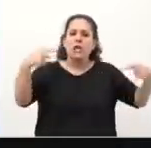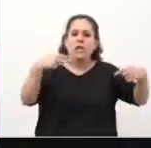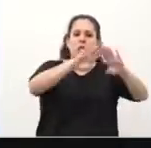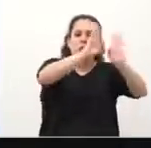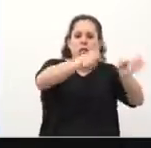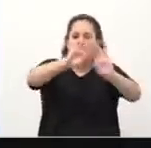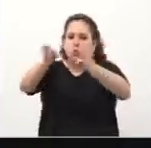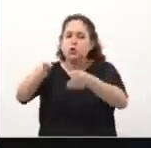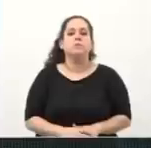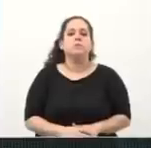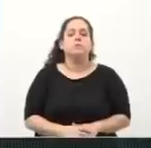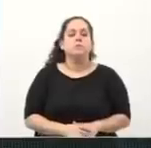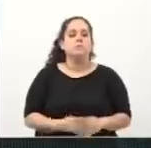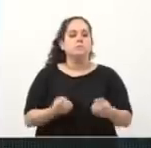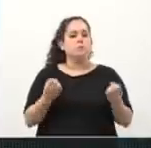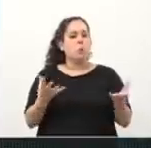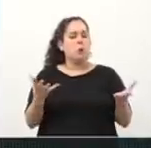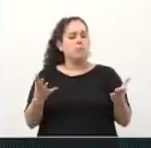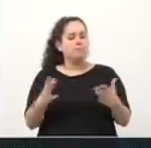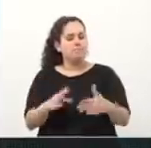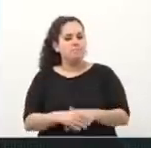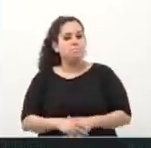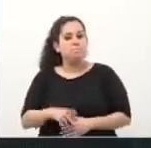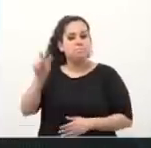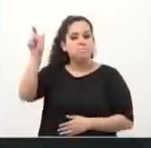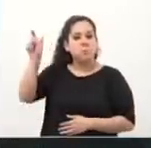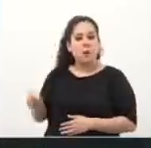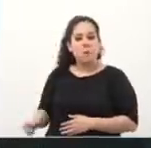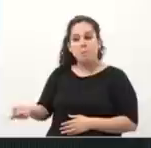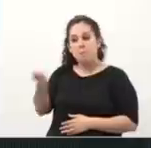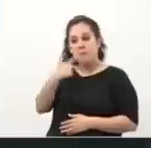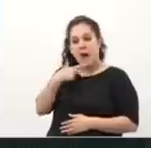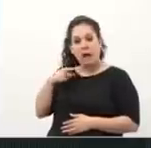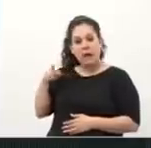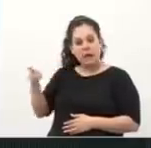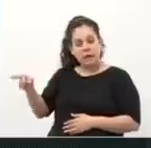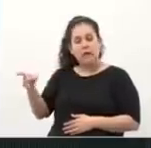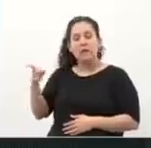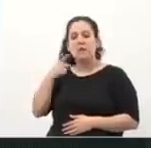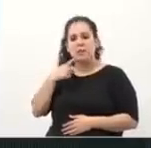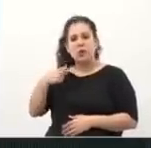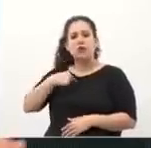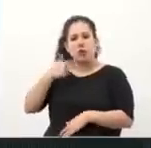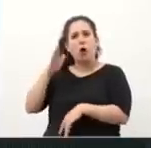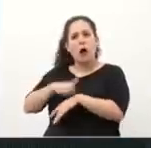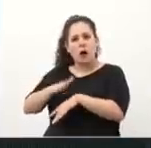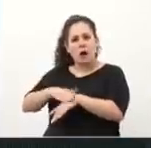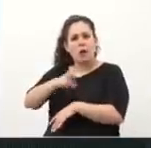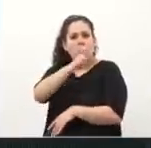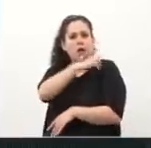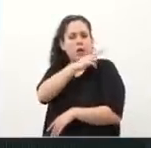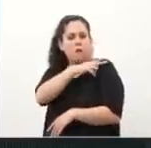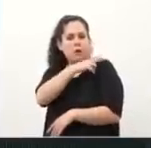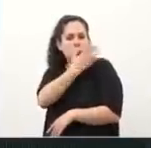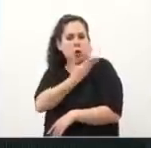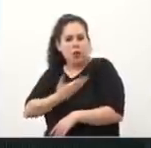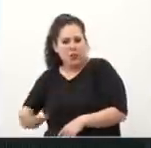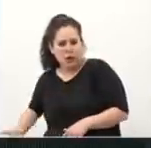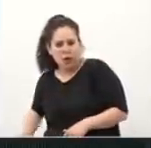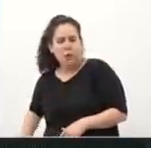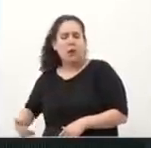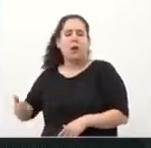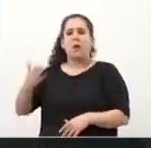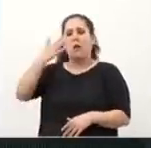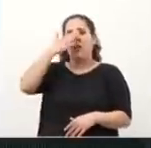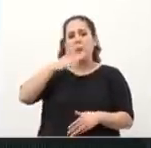y sin oportunismos. Macri, cuando se hizo cargo de la jefatura de gobierno, cuando se hizo cargo de la presidencia, te dijo que venía a